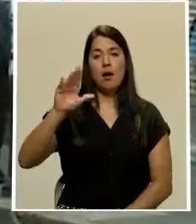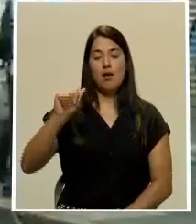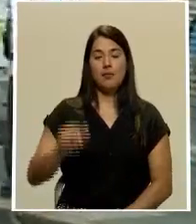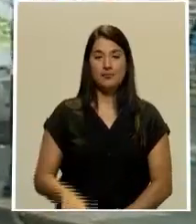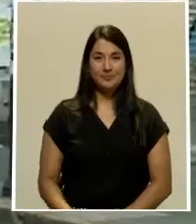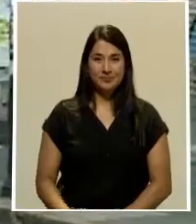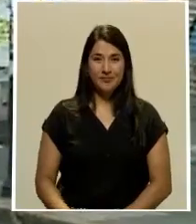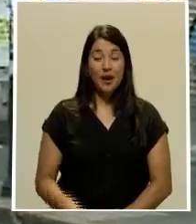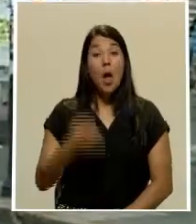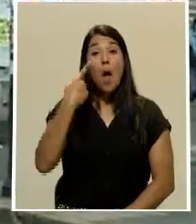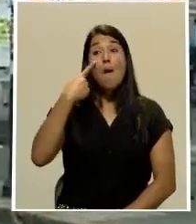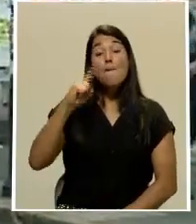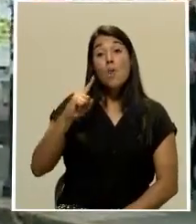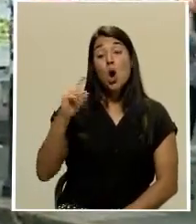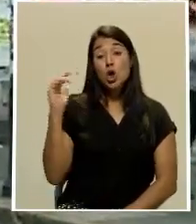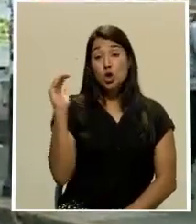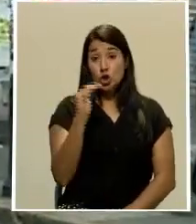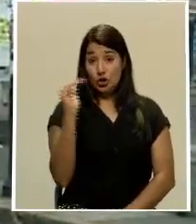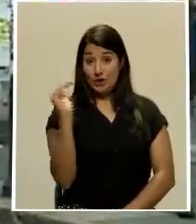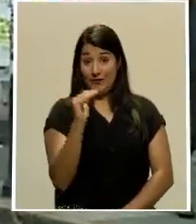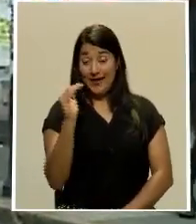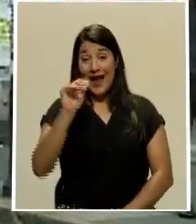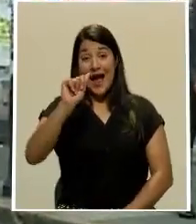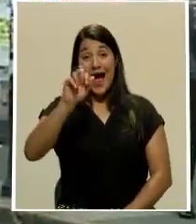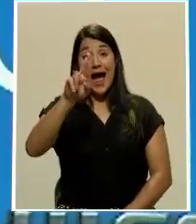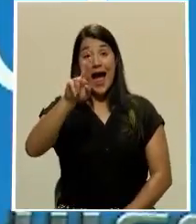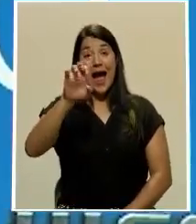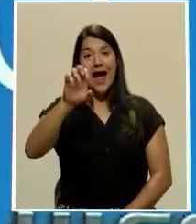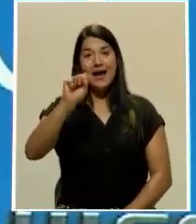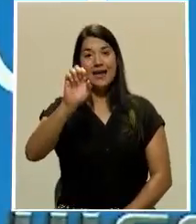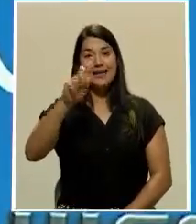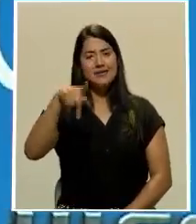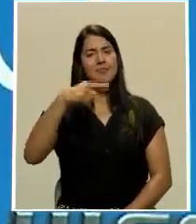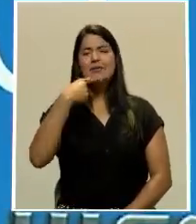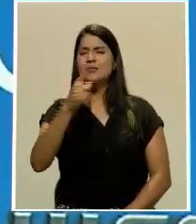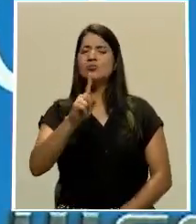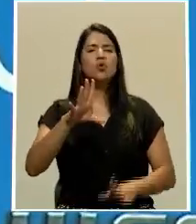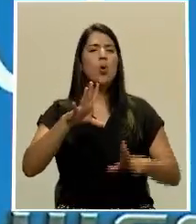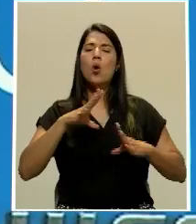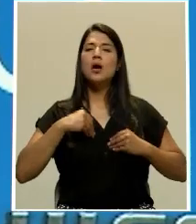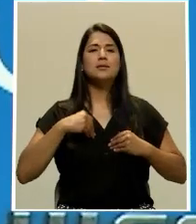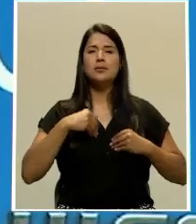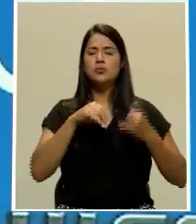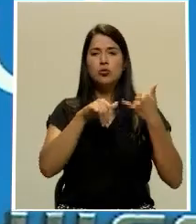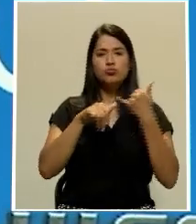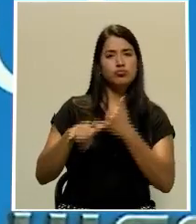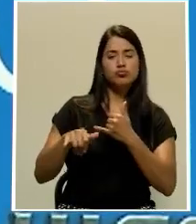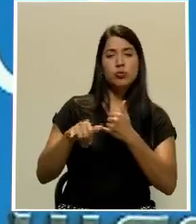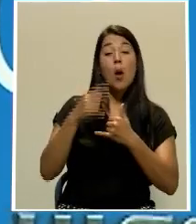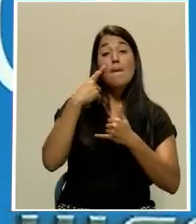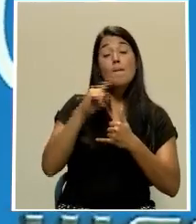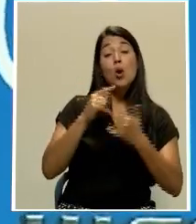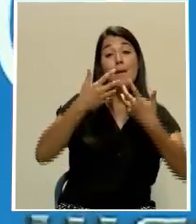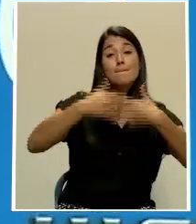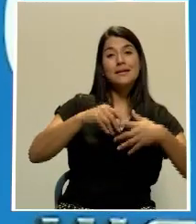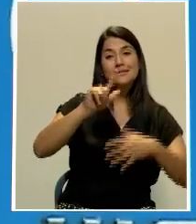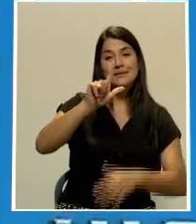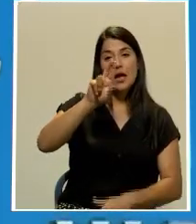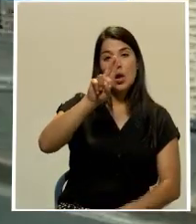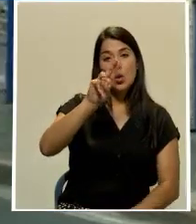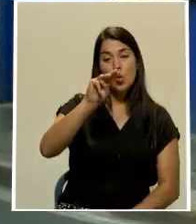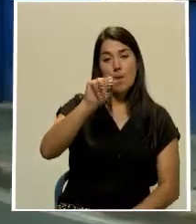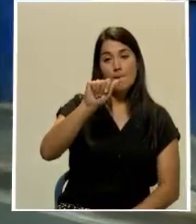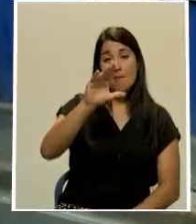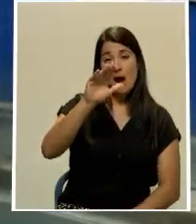Mediante una notificación, la Arecep informó que rechazó un recurso de nulidad presentado por Lumaca contra